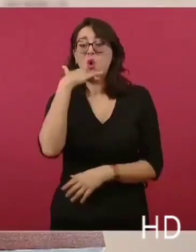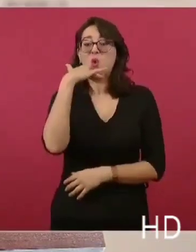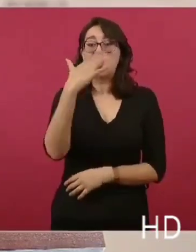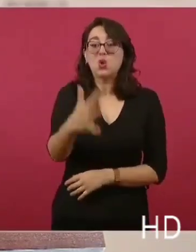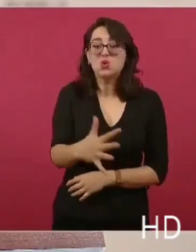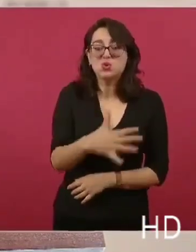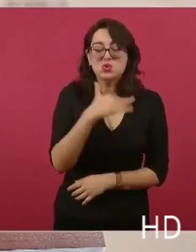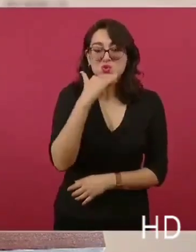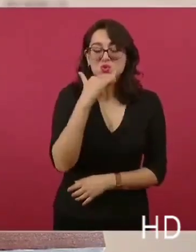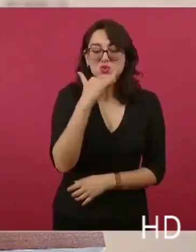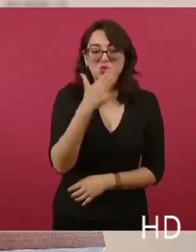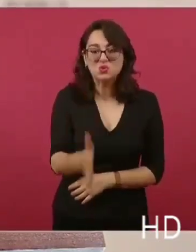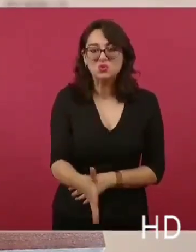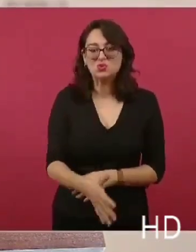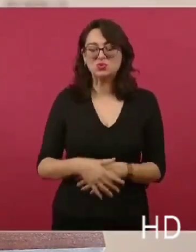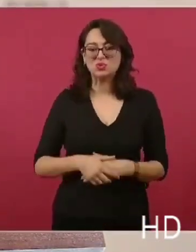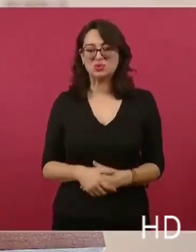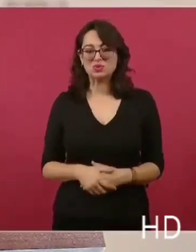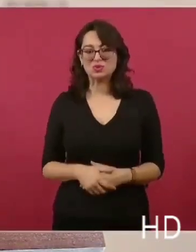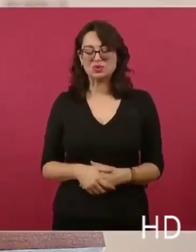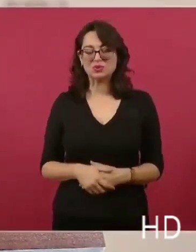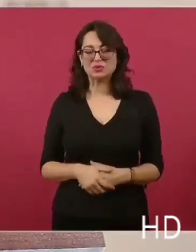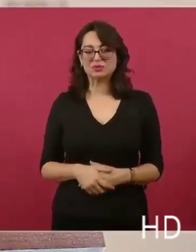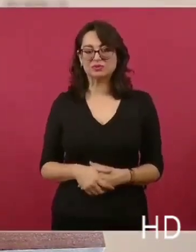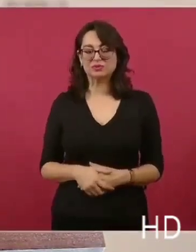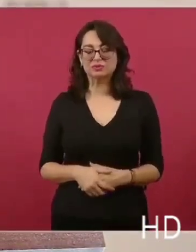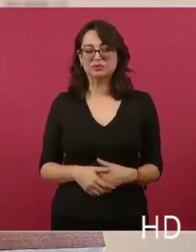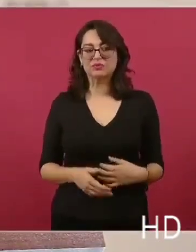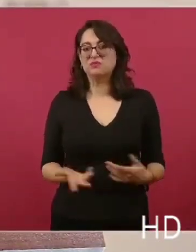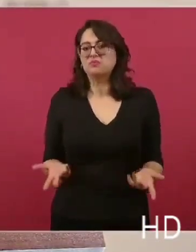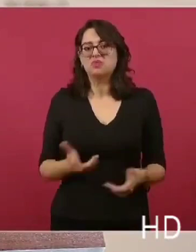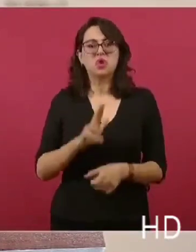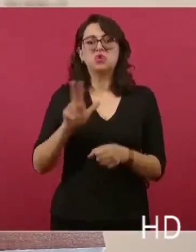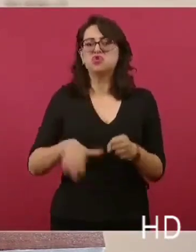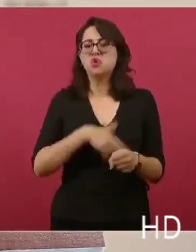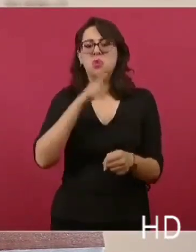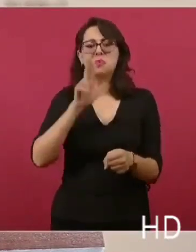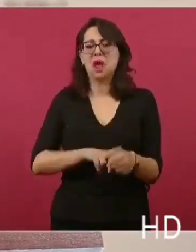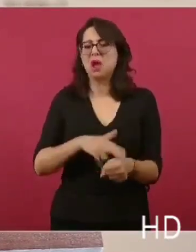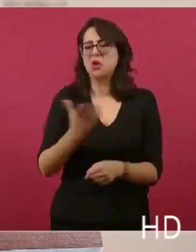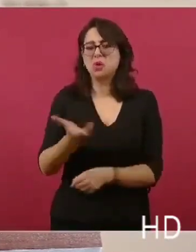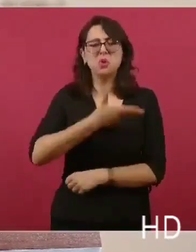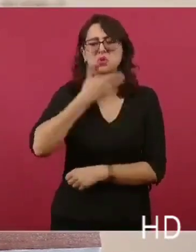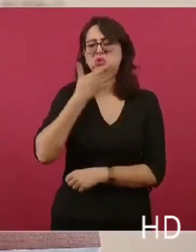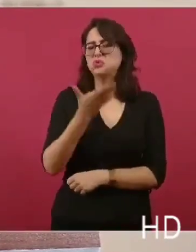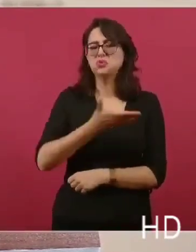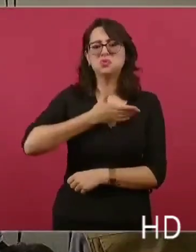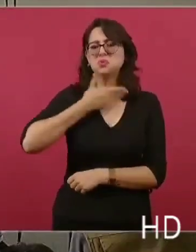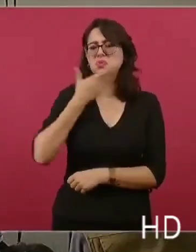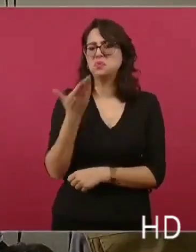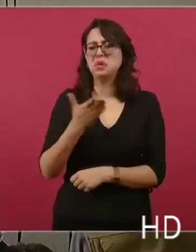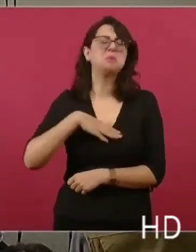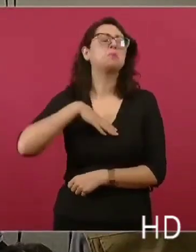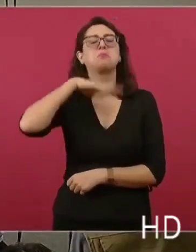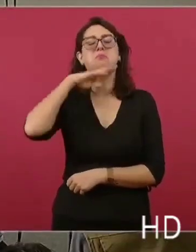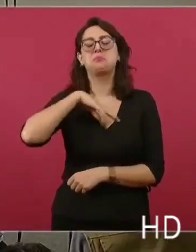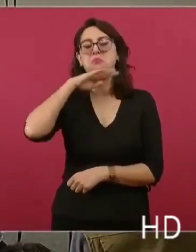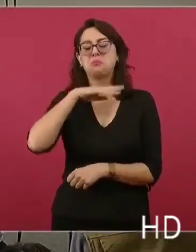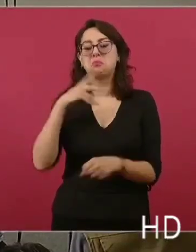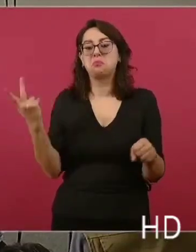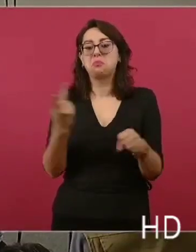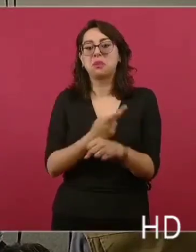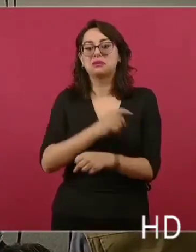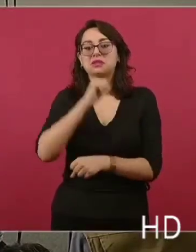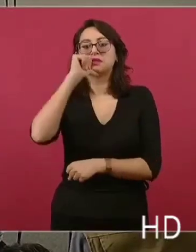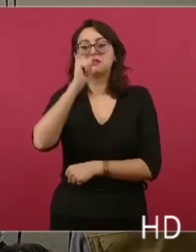se presentó en la empresa, en la escuela, en todos lados,